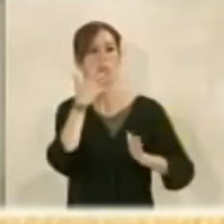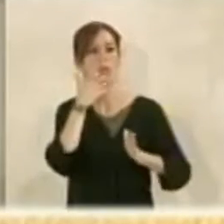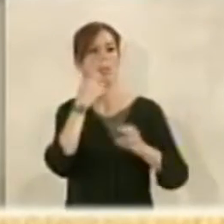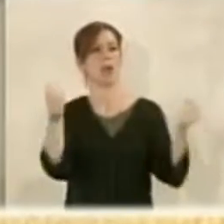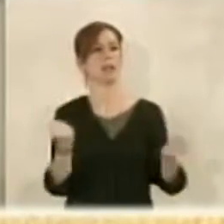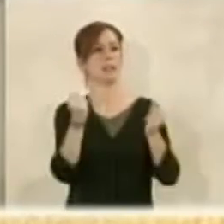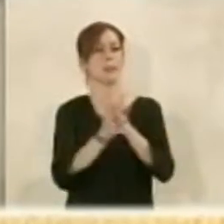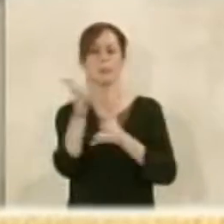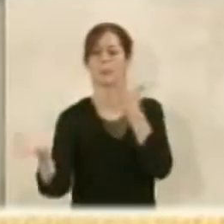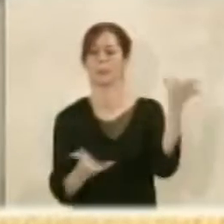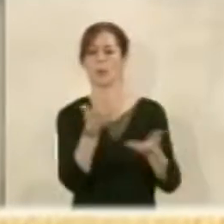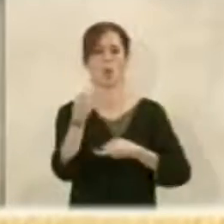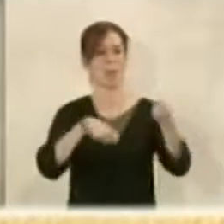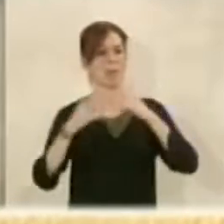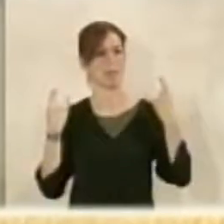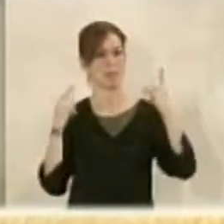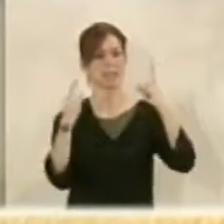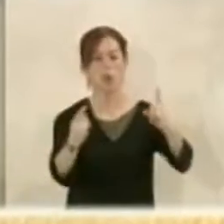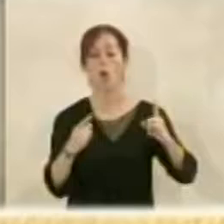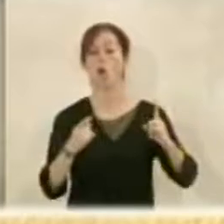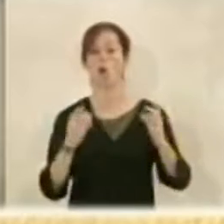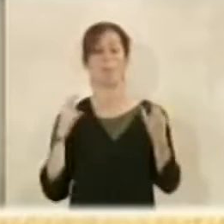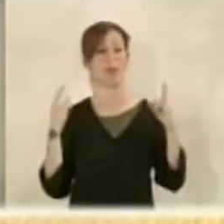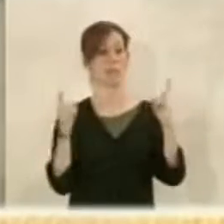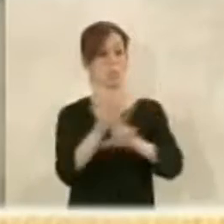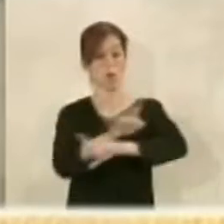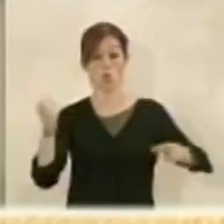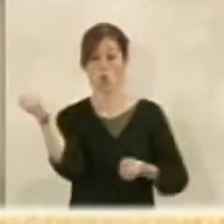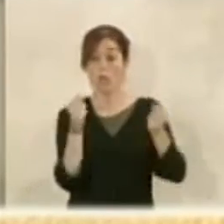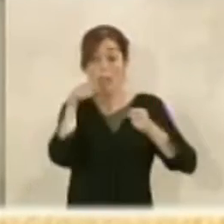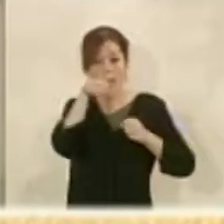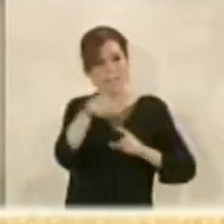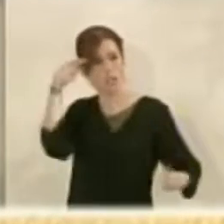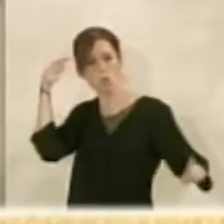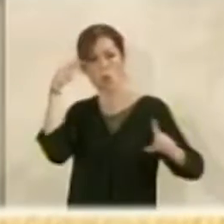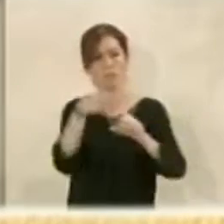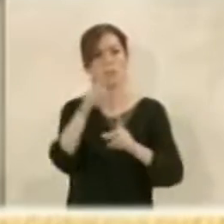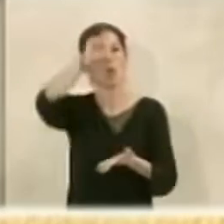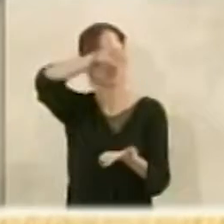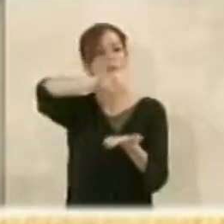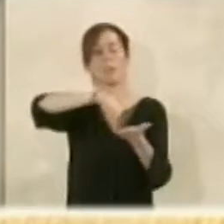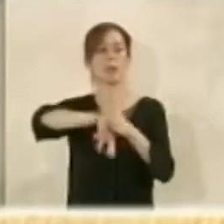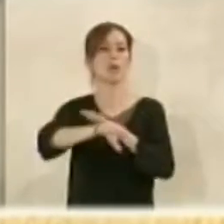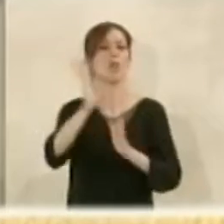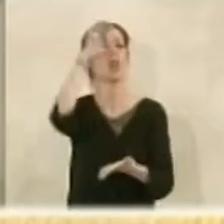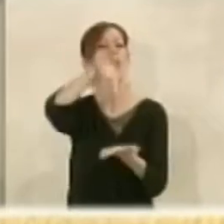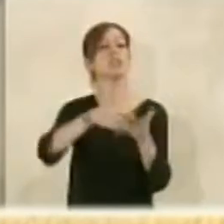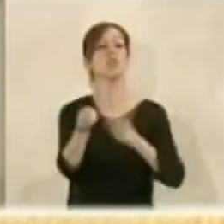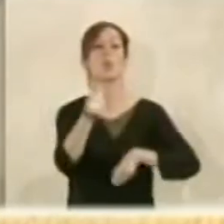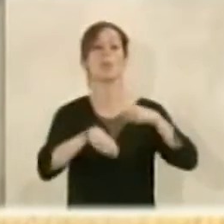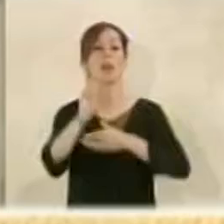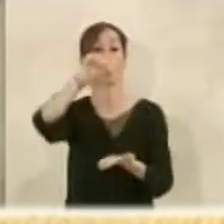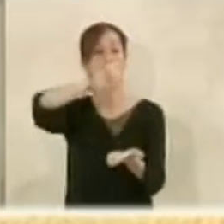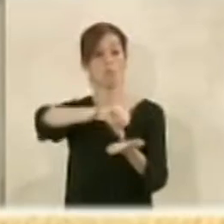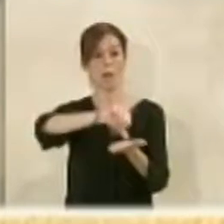dinamización comercial del paseo, en tareas de petonalización. Sin duda yo creo que ese es el camino. Potenciar el centro comercial urbano, el